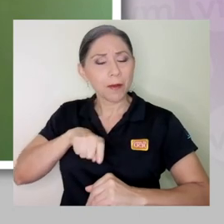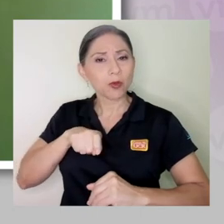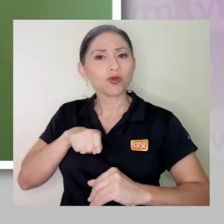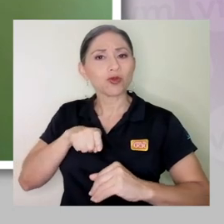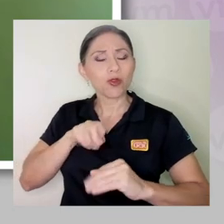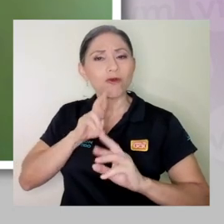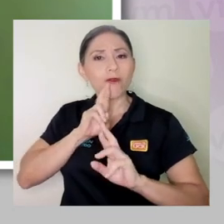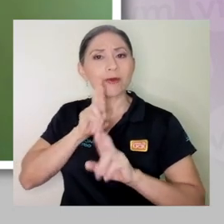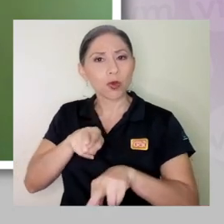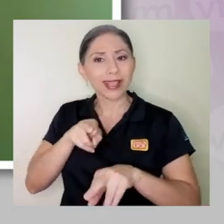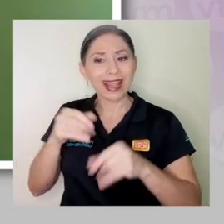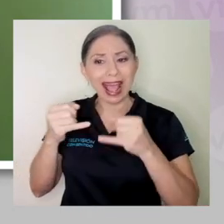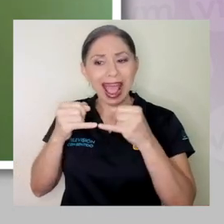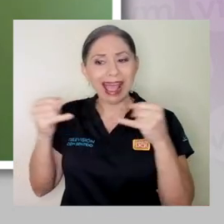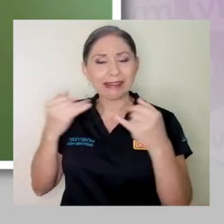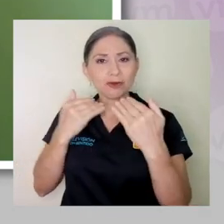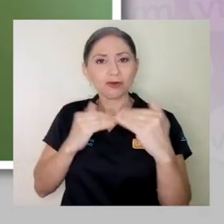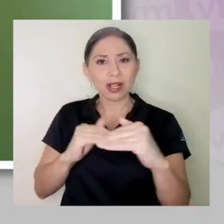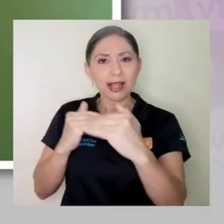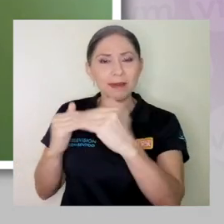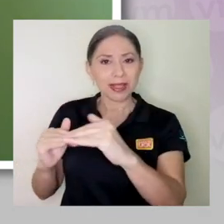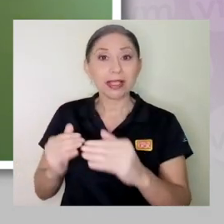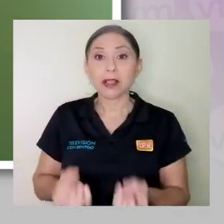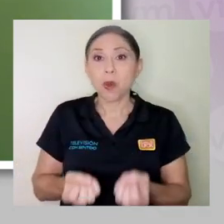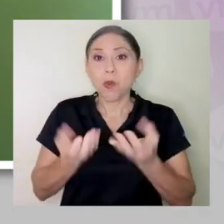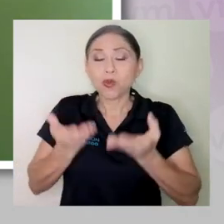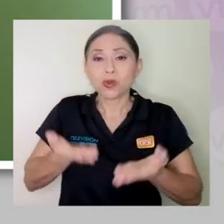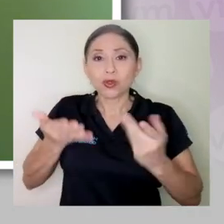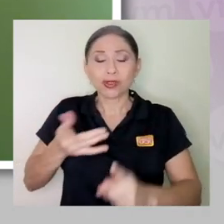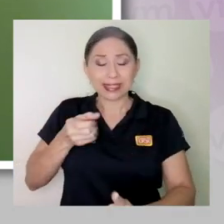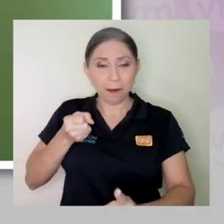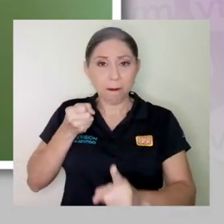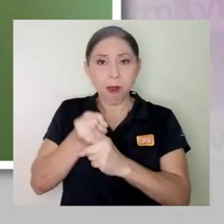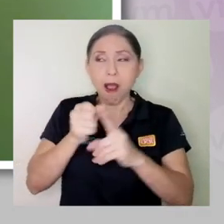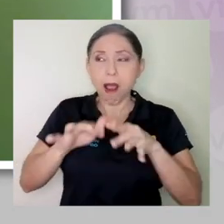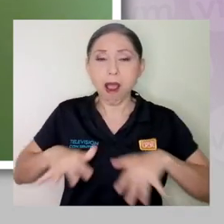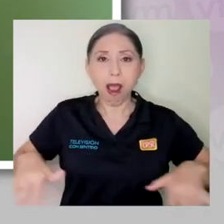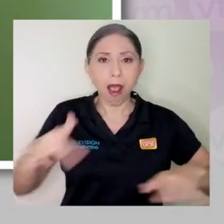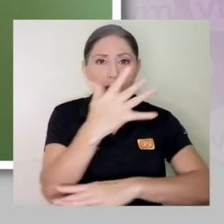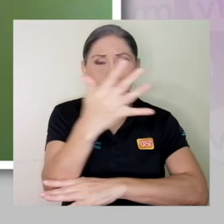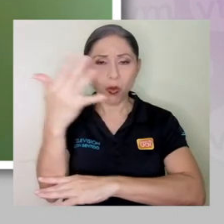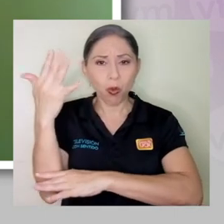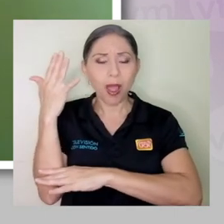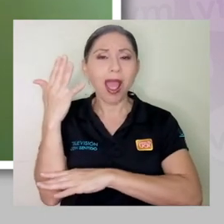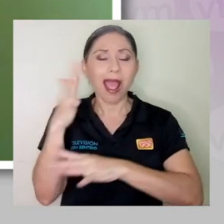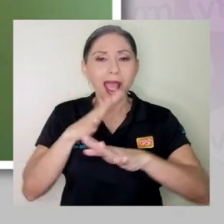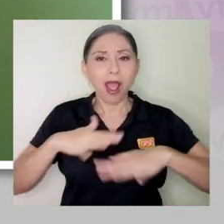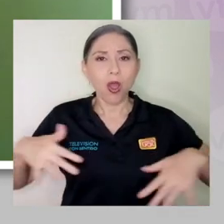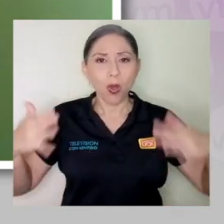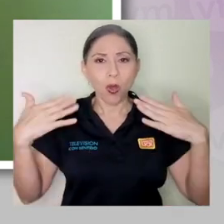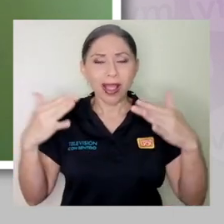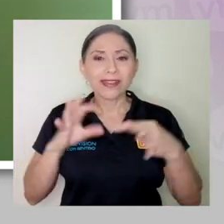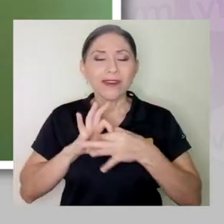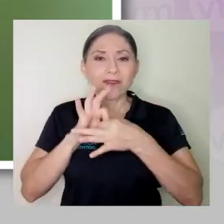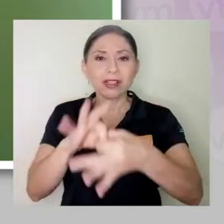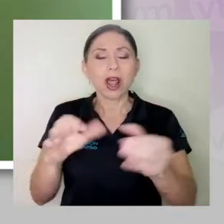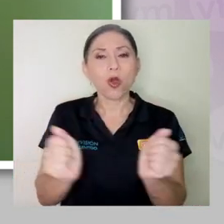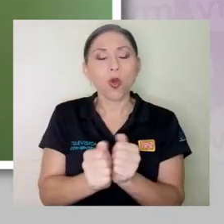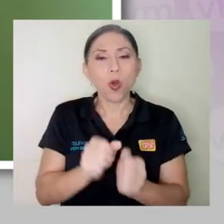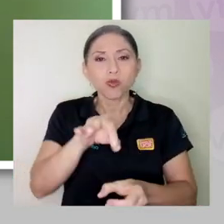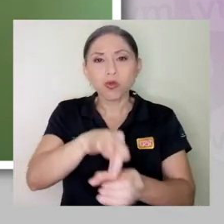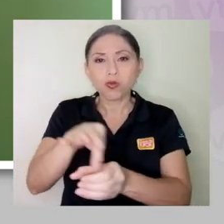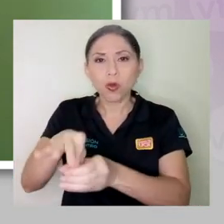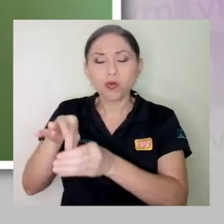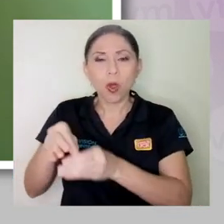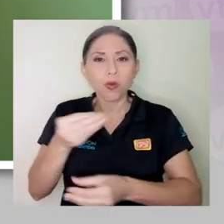esos límites y mucho, mucho de lo que impacta el medio ambiente está relacionado con la producción y el